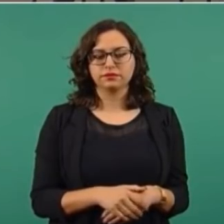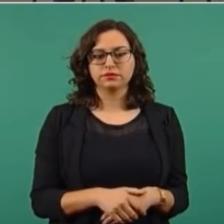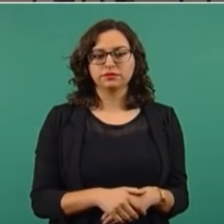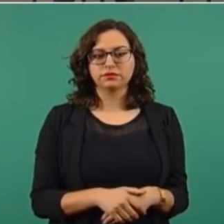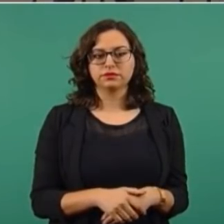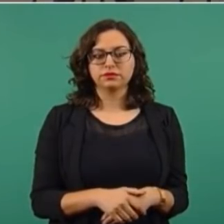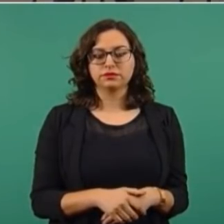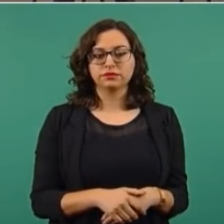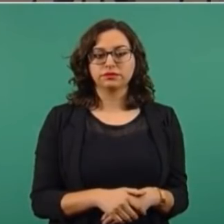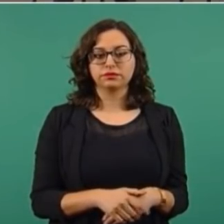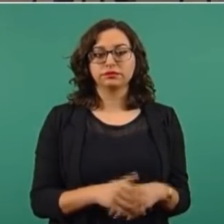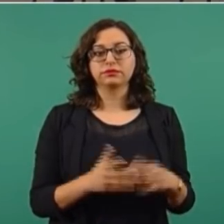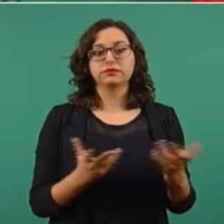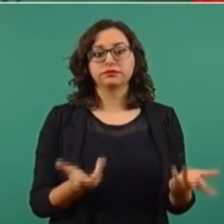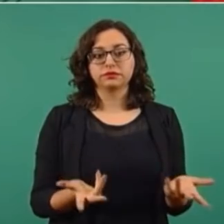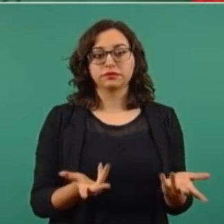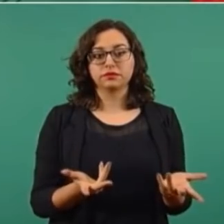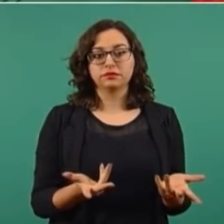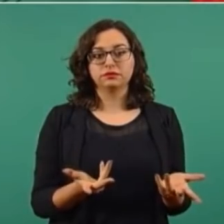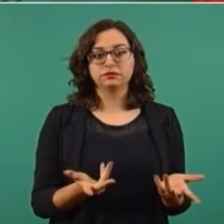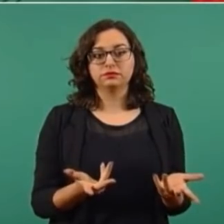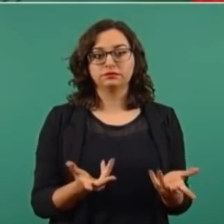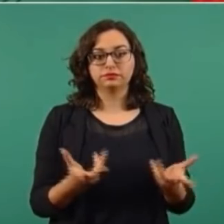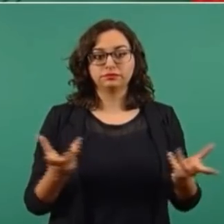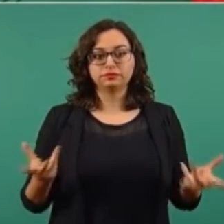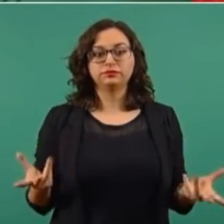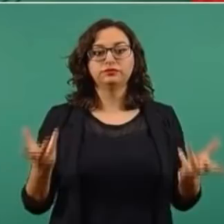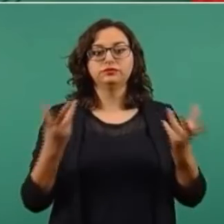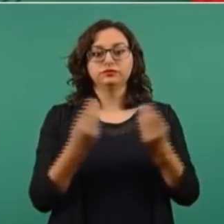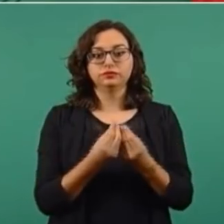Si se amplía en la alianza,